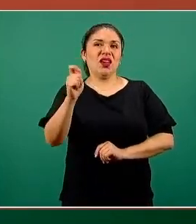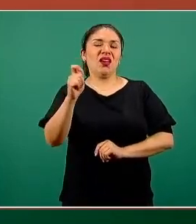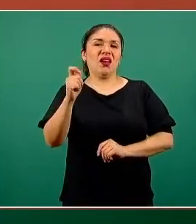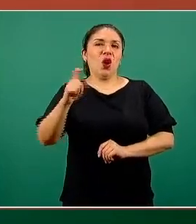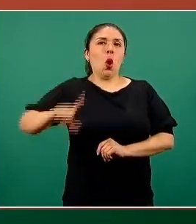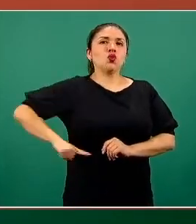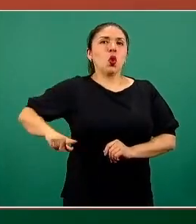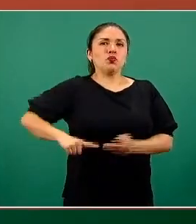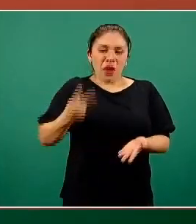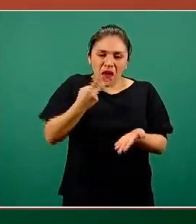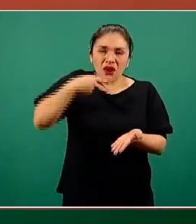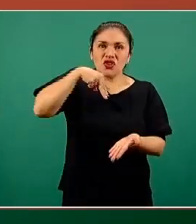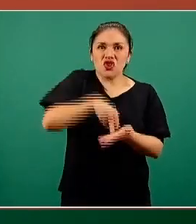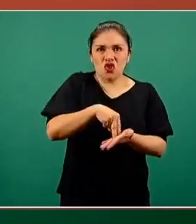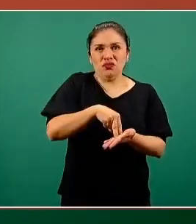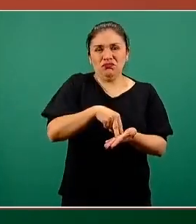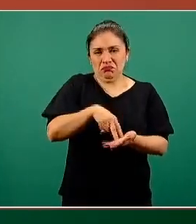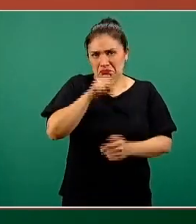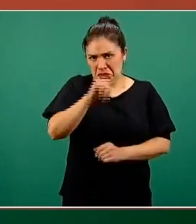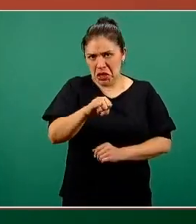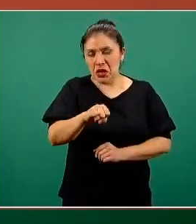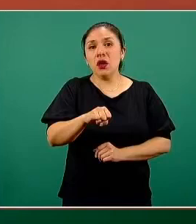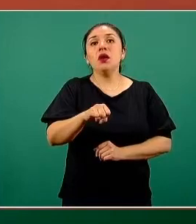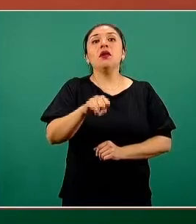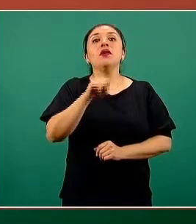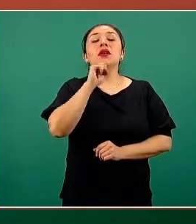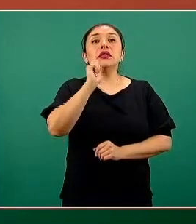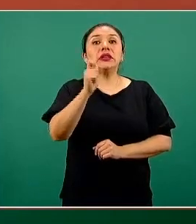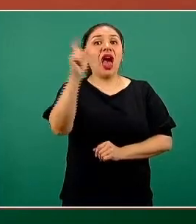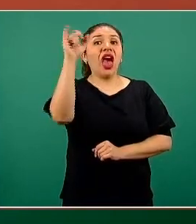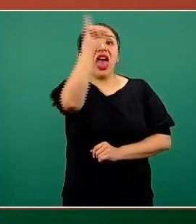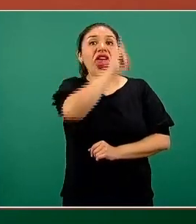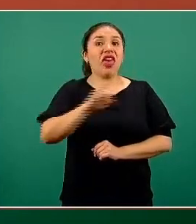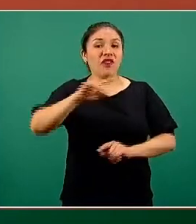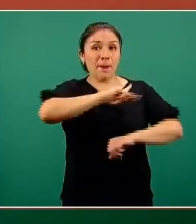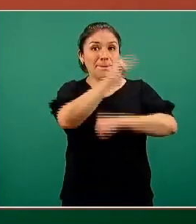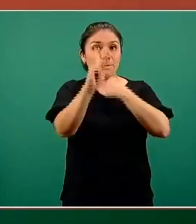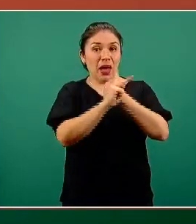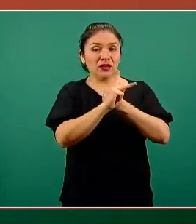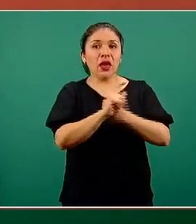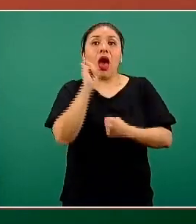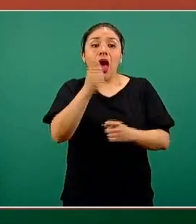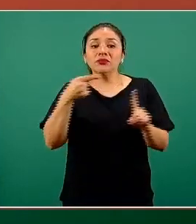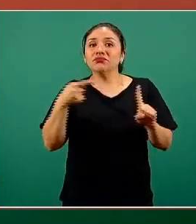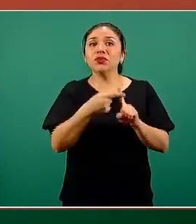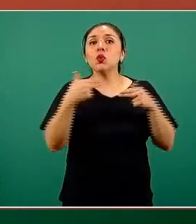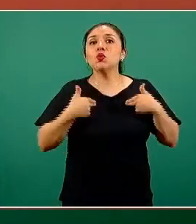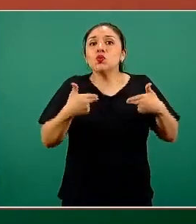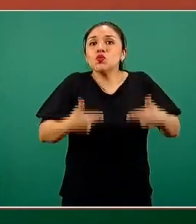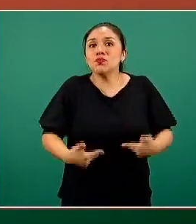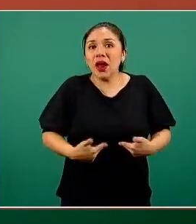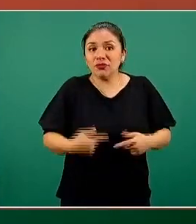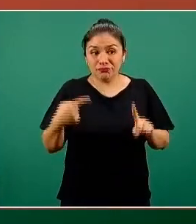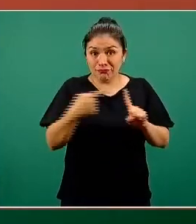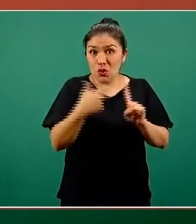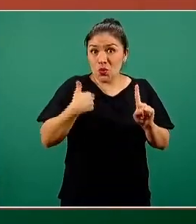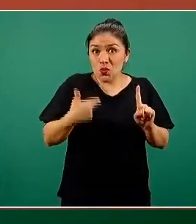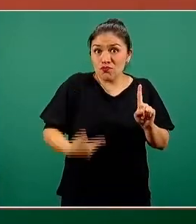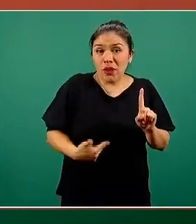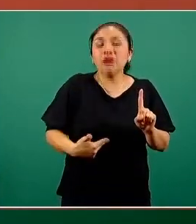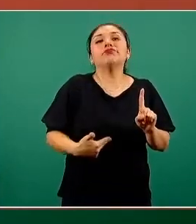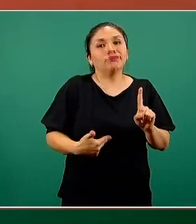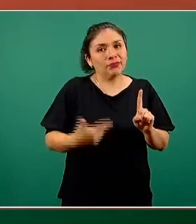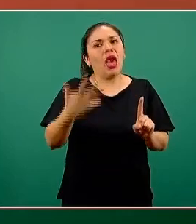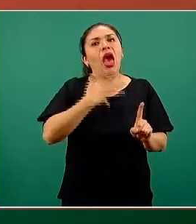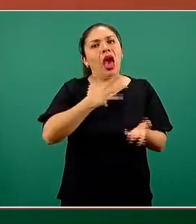de una organización gubernamental, es el jefe de la nación, desde luego es un ser humano. Y como ser humano tiene